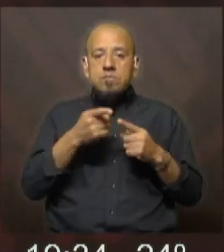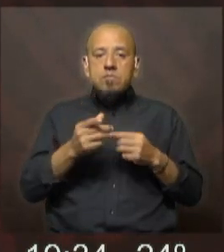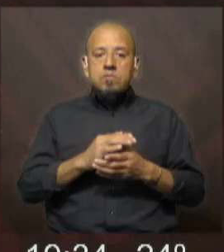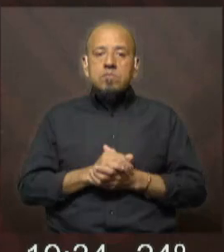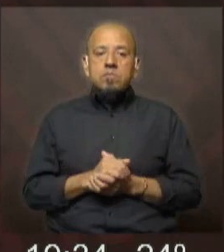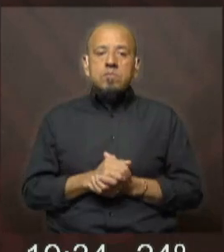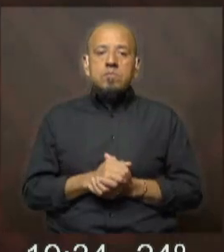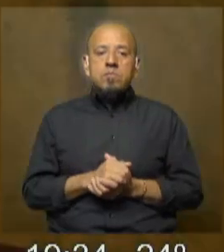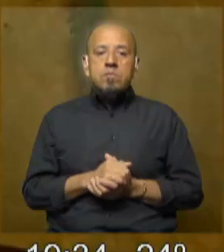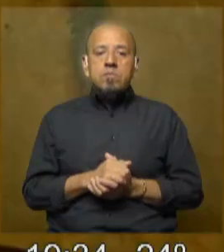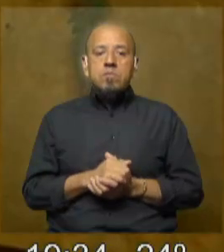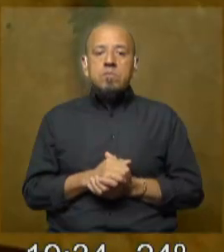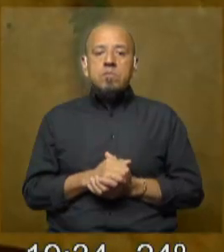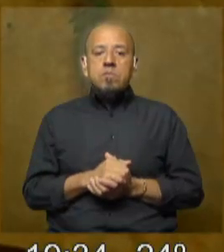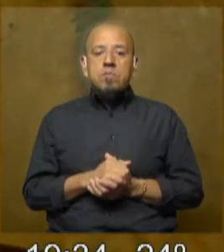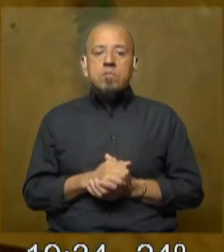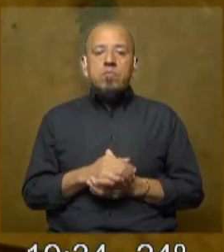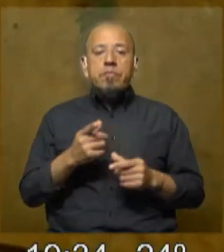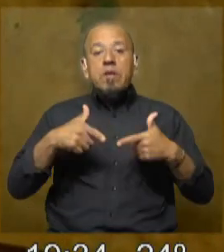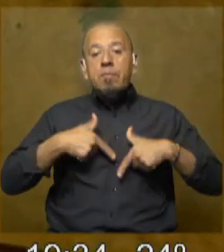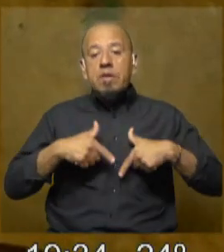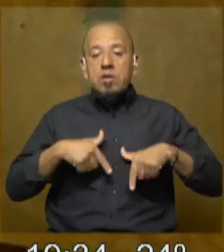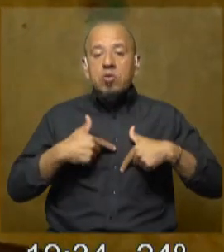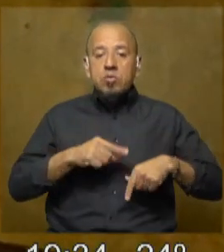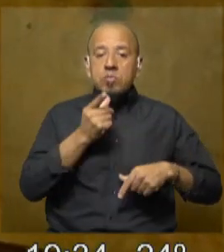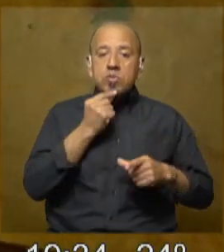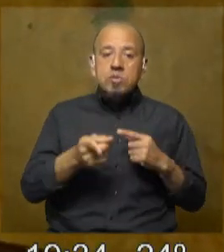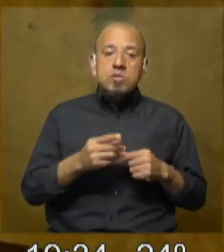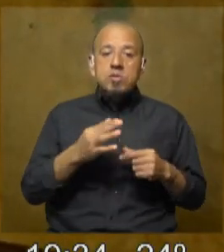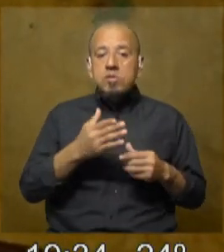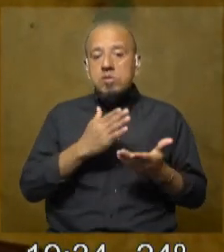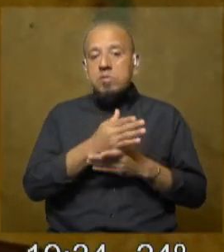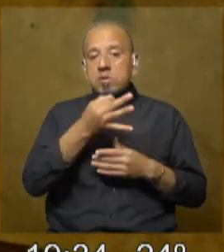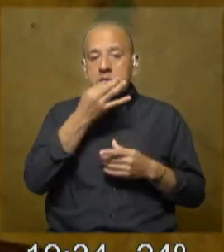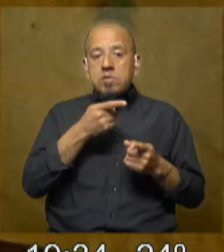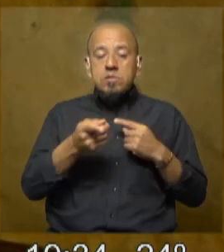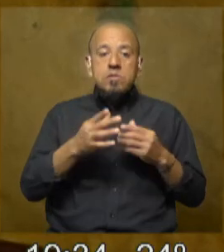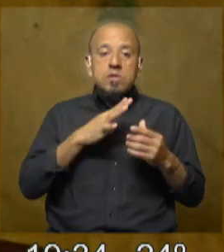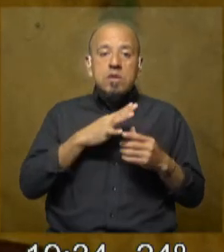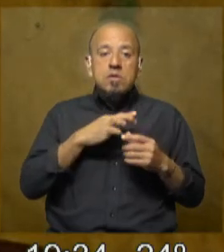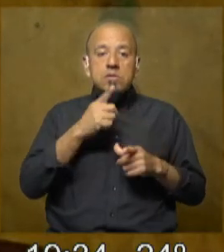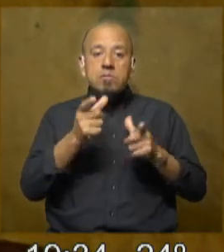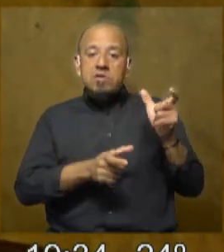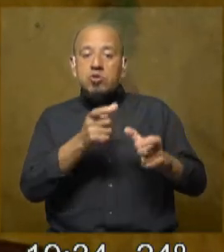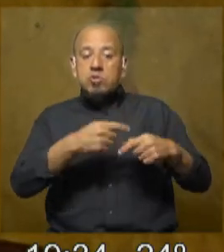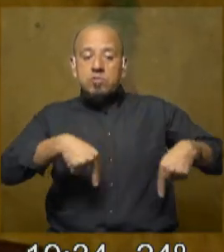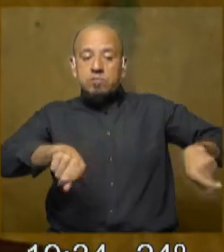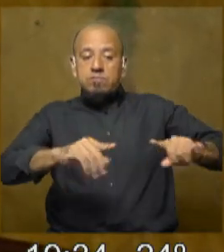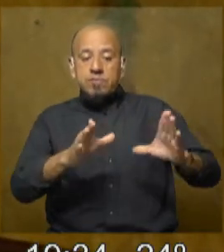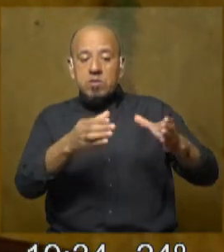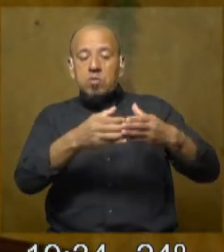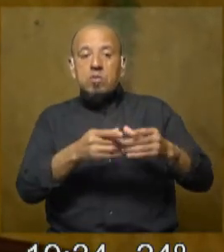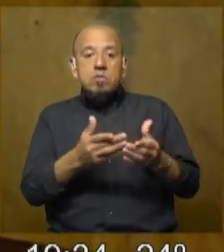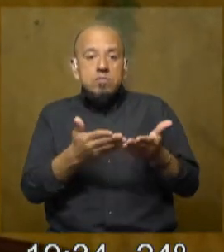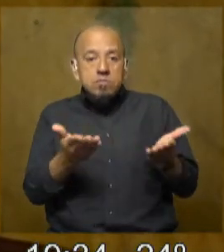compañero Martín Duarte. Si el Ministro del Interior permanentemente dice que se están matando entre delincuentes y resulta